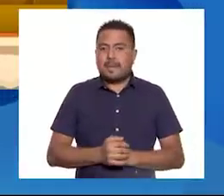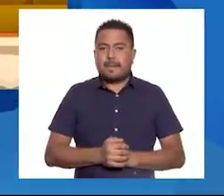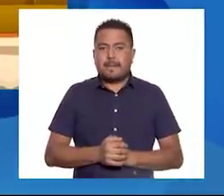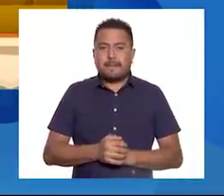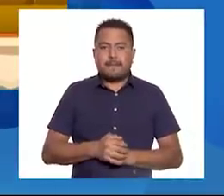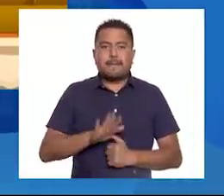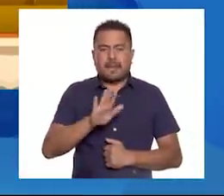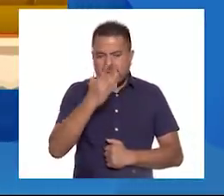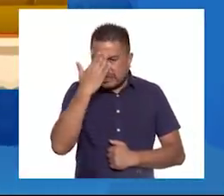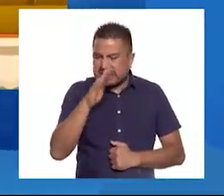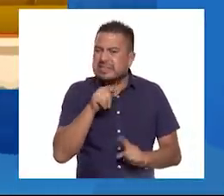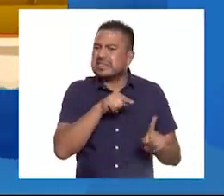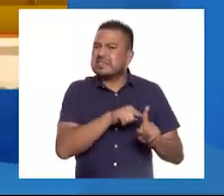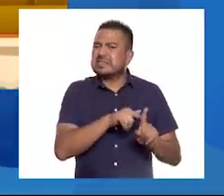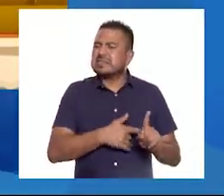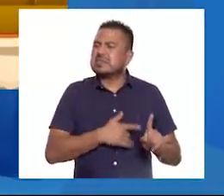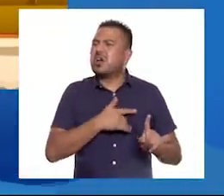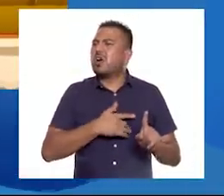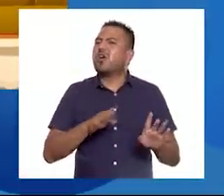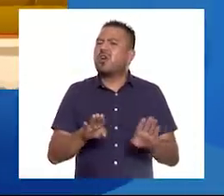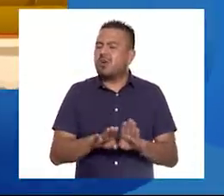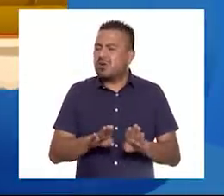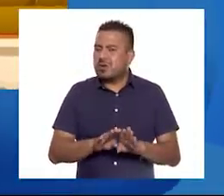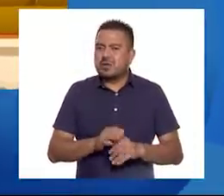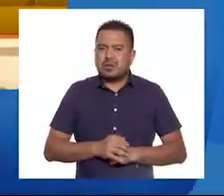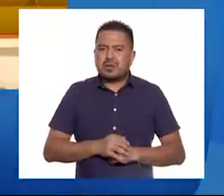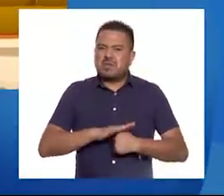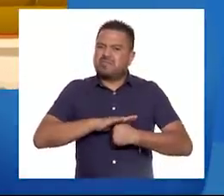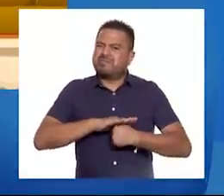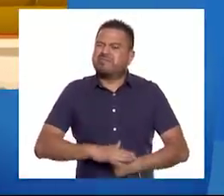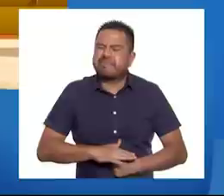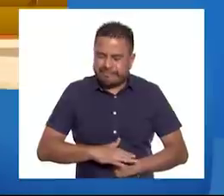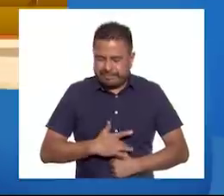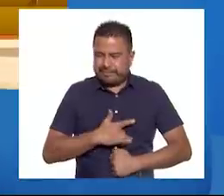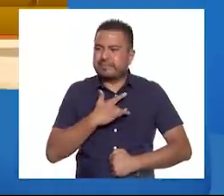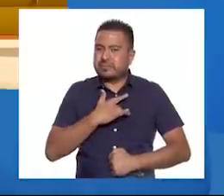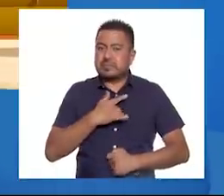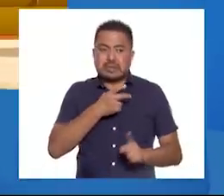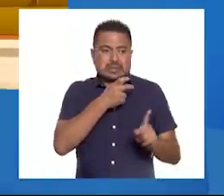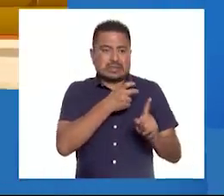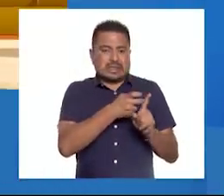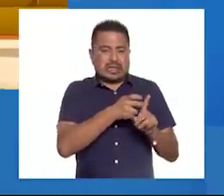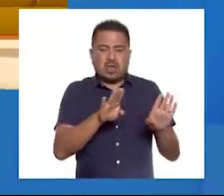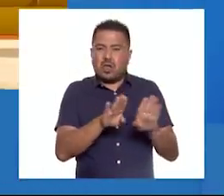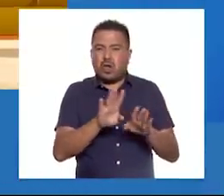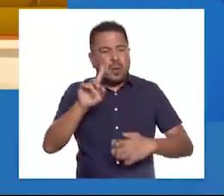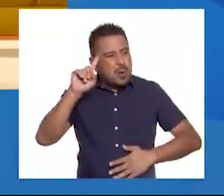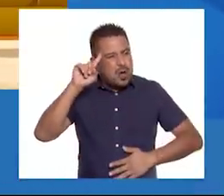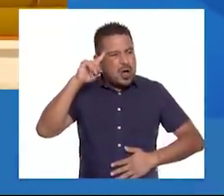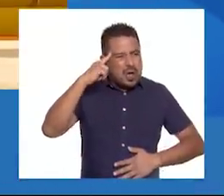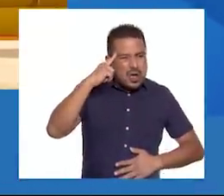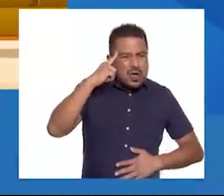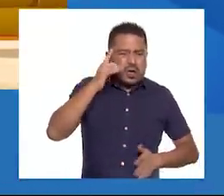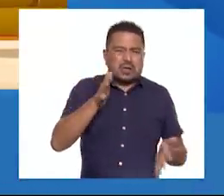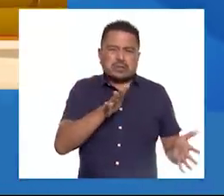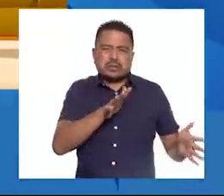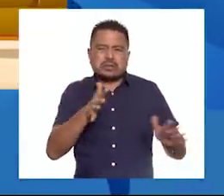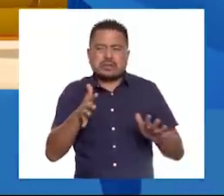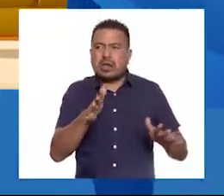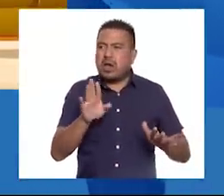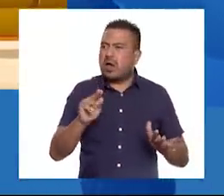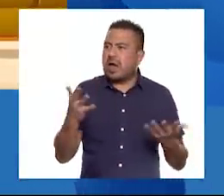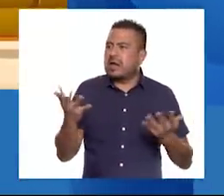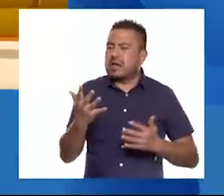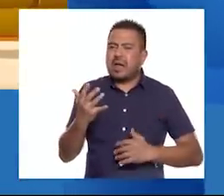¿Sabes cómo se llama eso que sentiste? ¿Frustración? Es una especie de enojo por no poder hacer